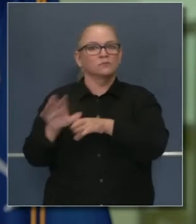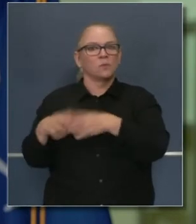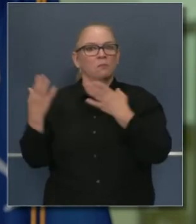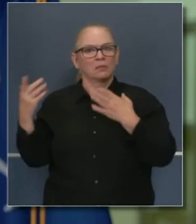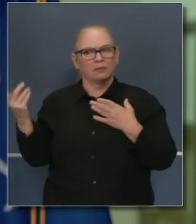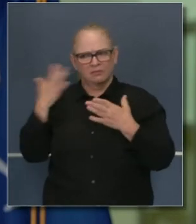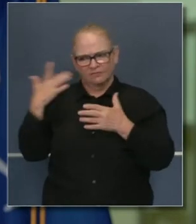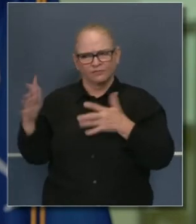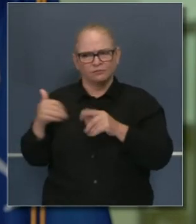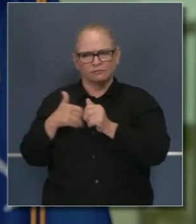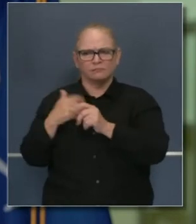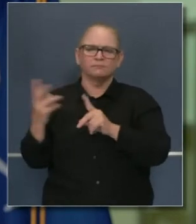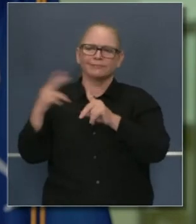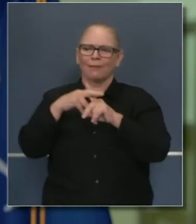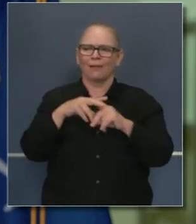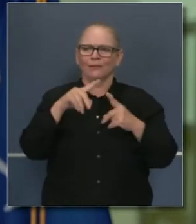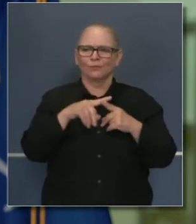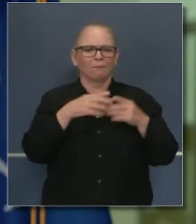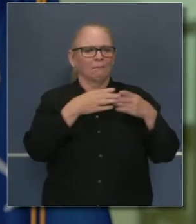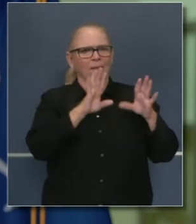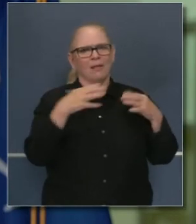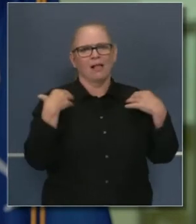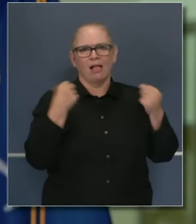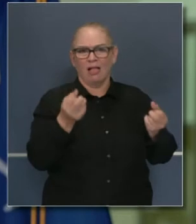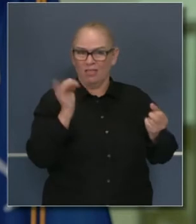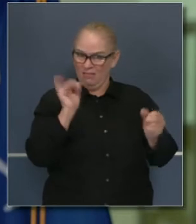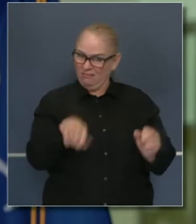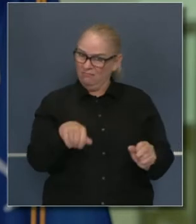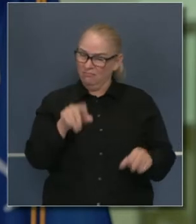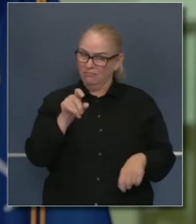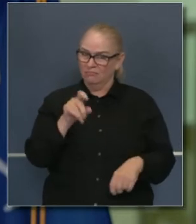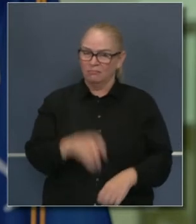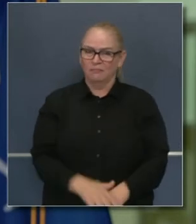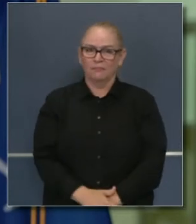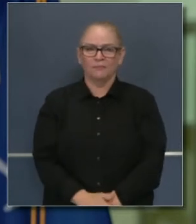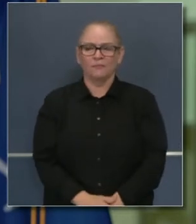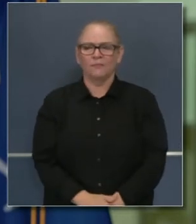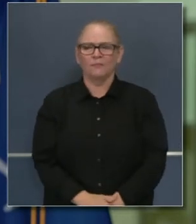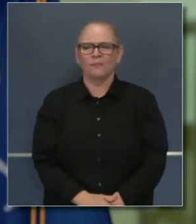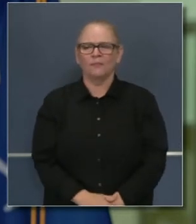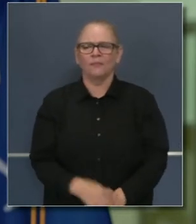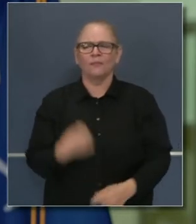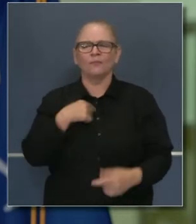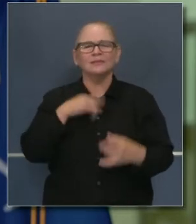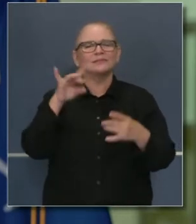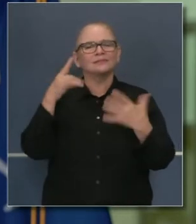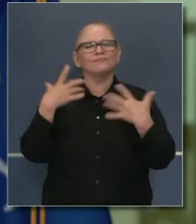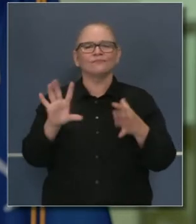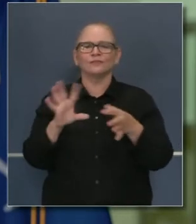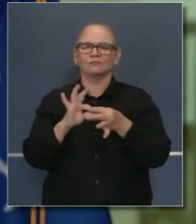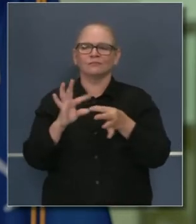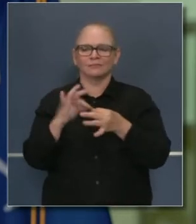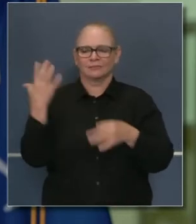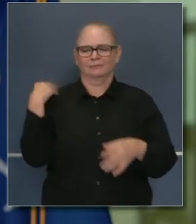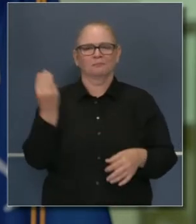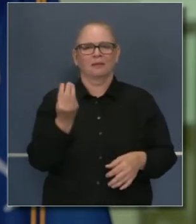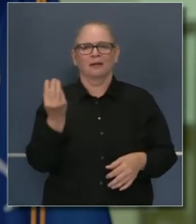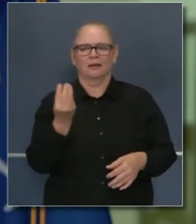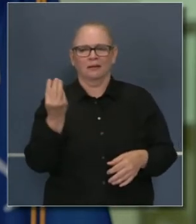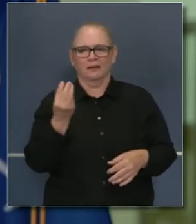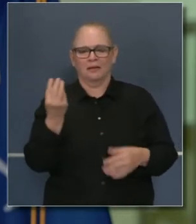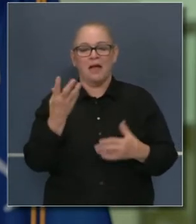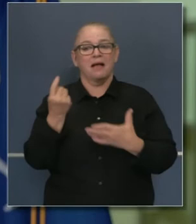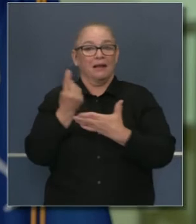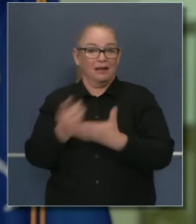usted? ¿Qué métricas está utilizando usted en este momento? Hemos sido muy claros en varias ocasiones, el lunes y la semana pasada también,